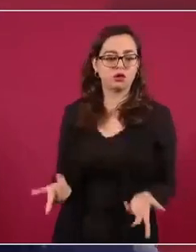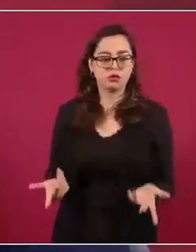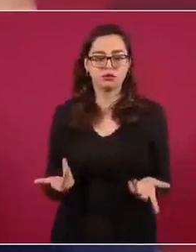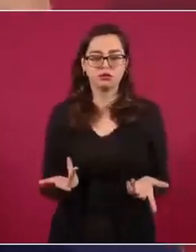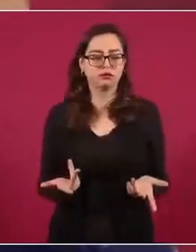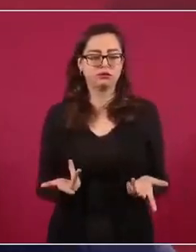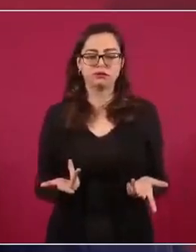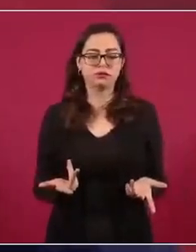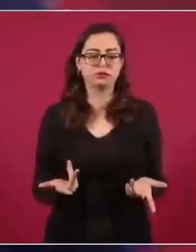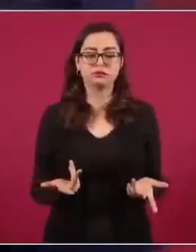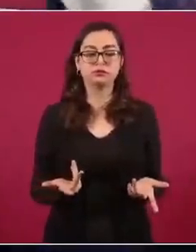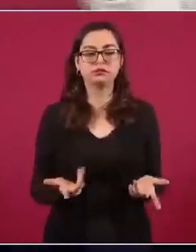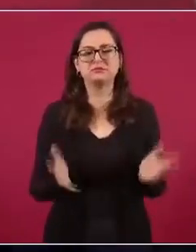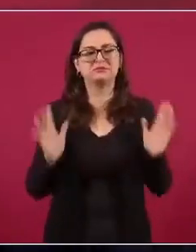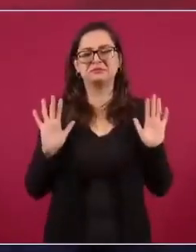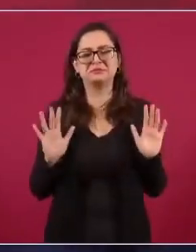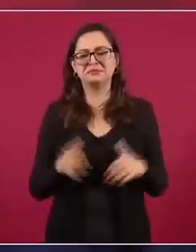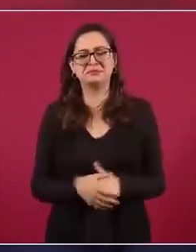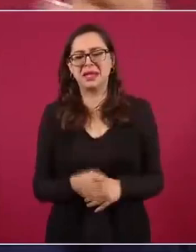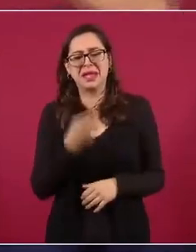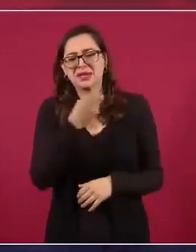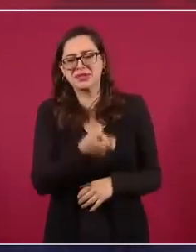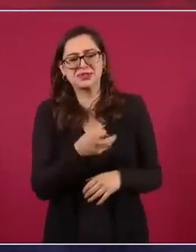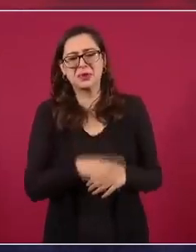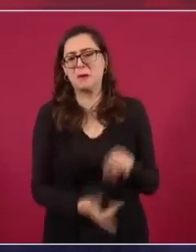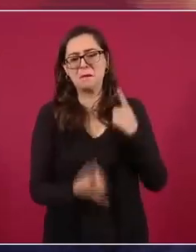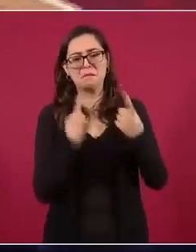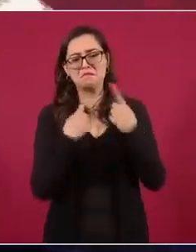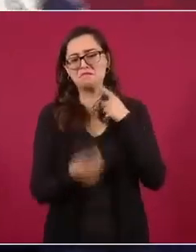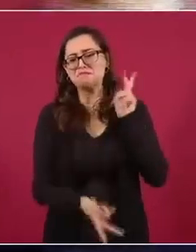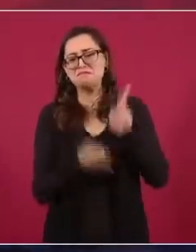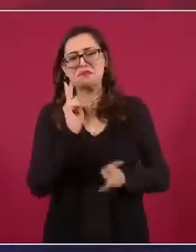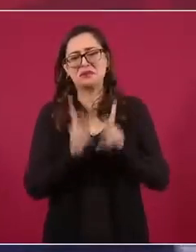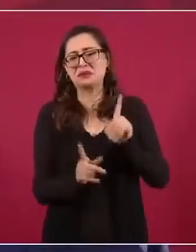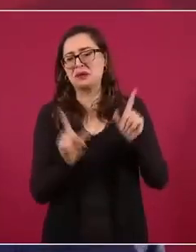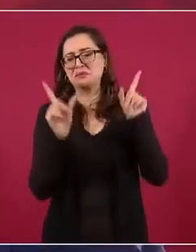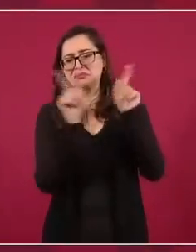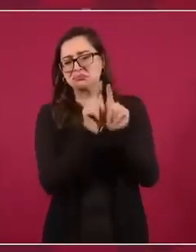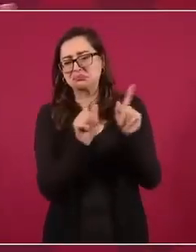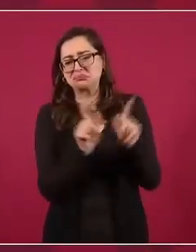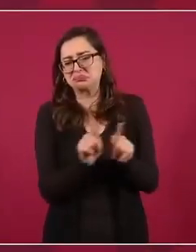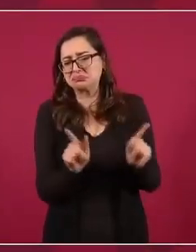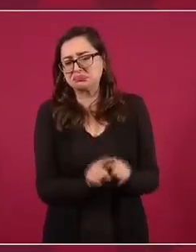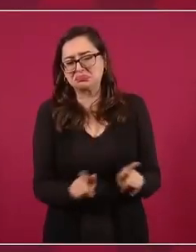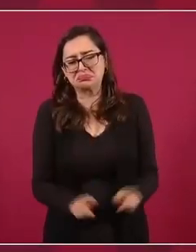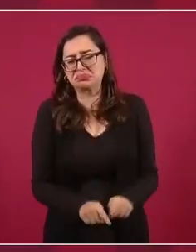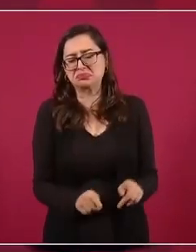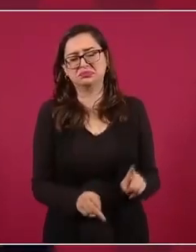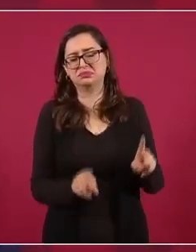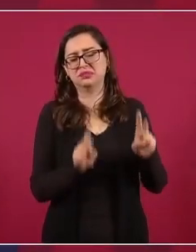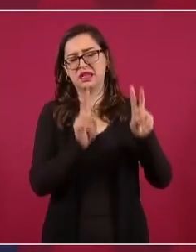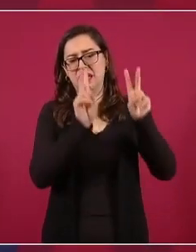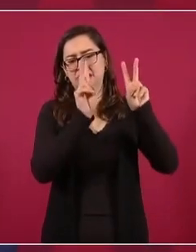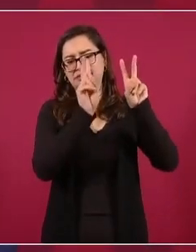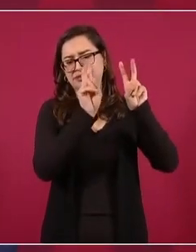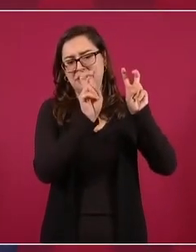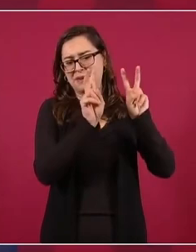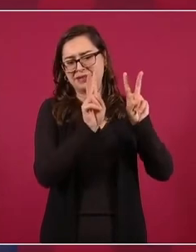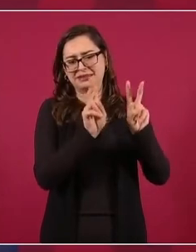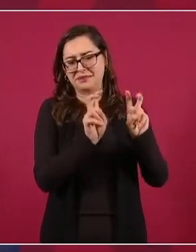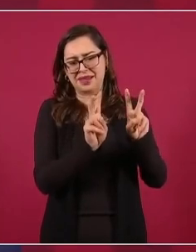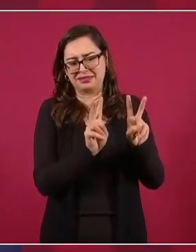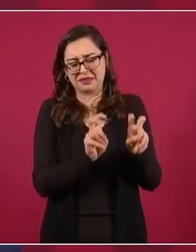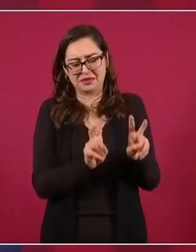Entonces, no nos metimos en cuestiones partidistas, pero sí se habló